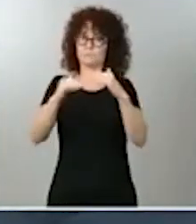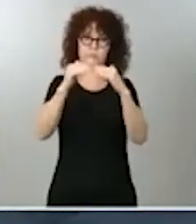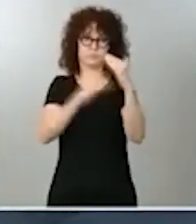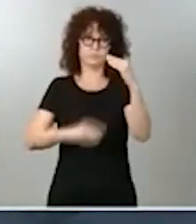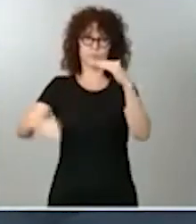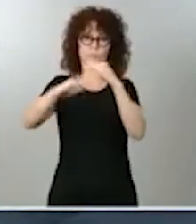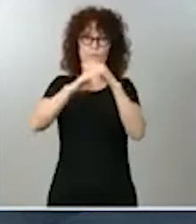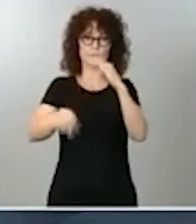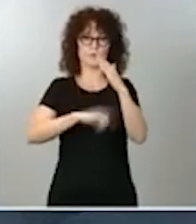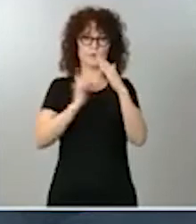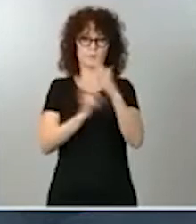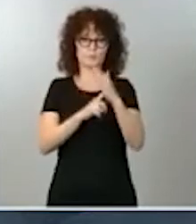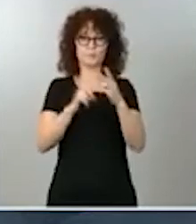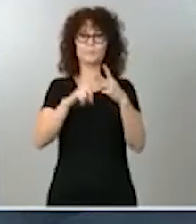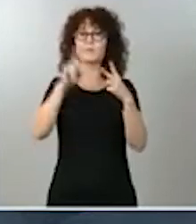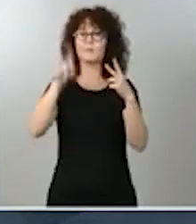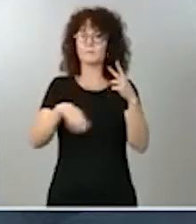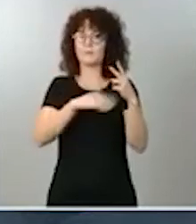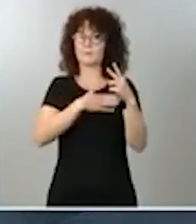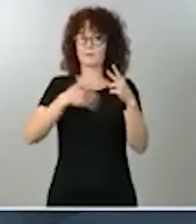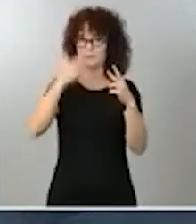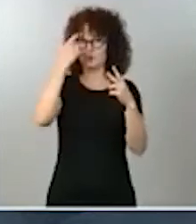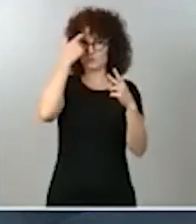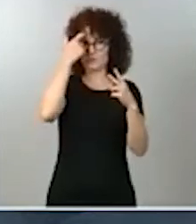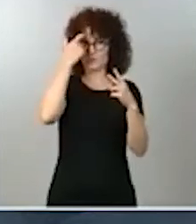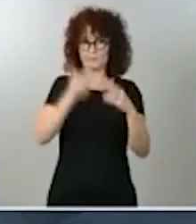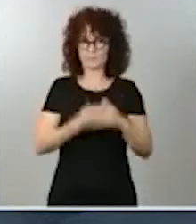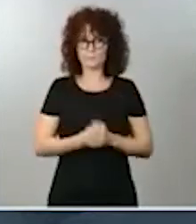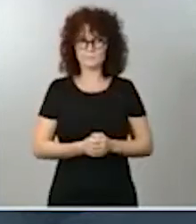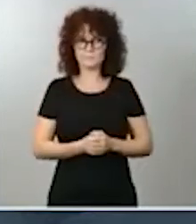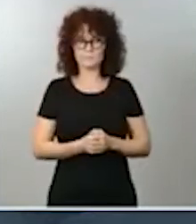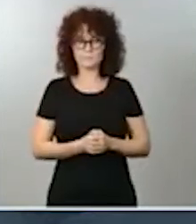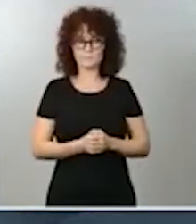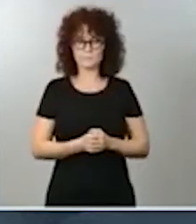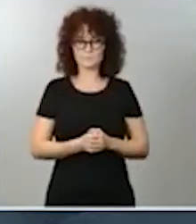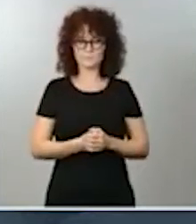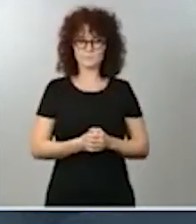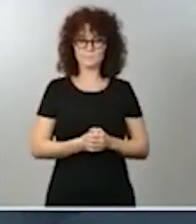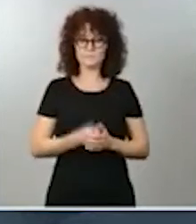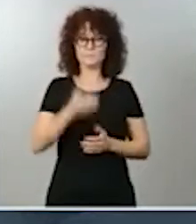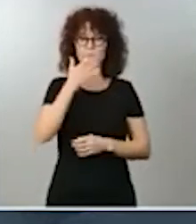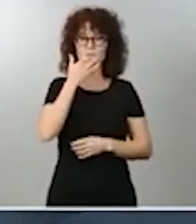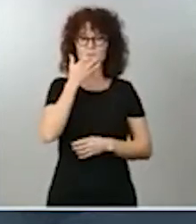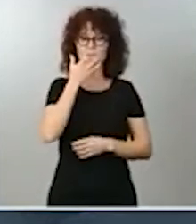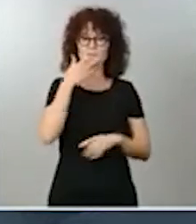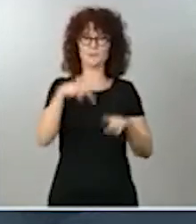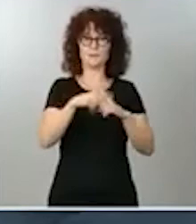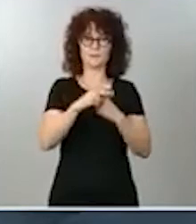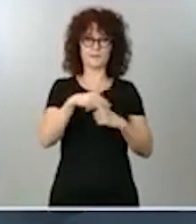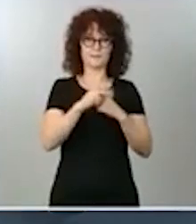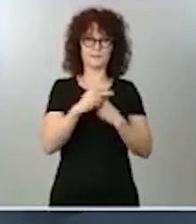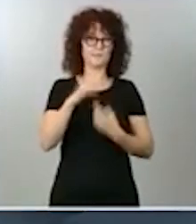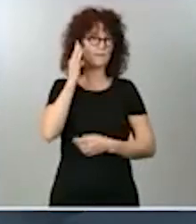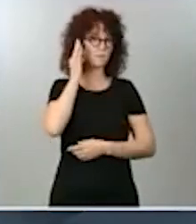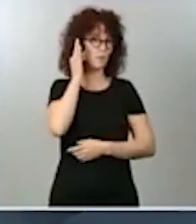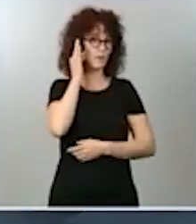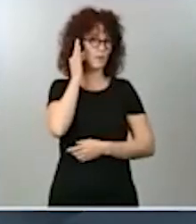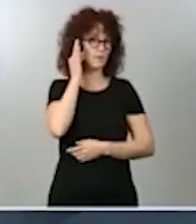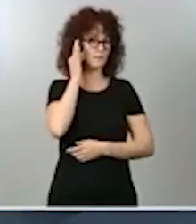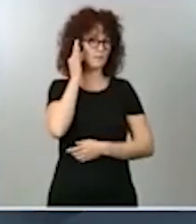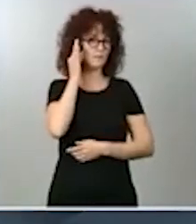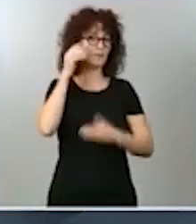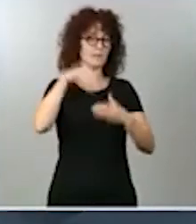con las que cuentan las mujeres en las empresas, en el mundo laboral, son igual de eficaces hoy por hoy que